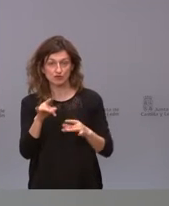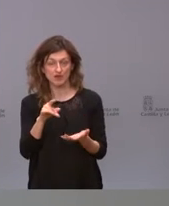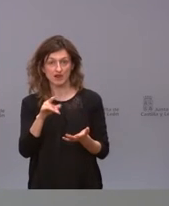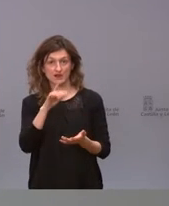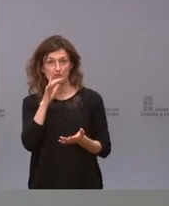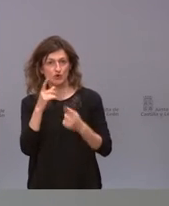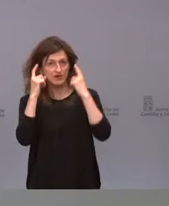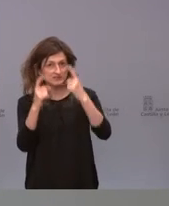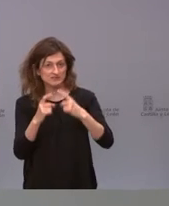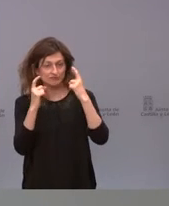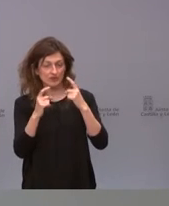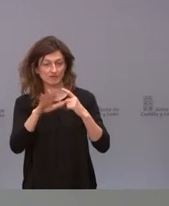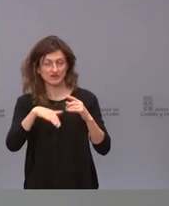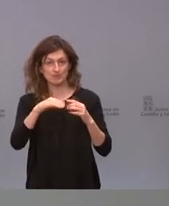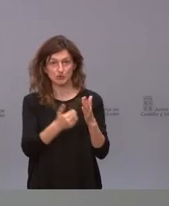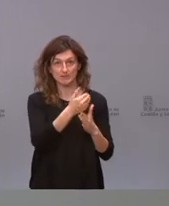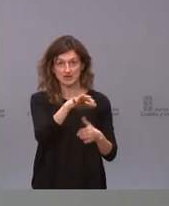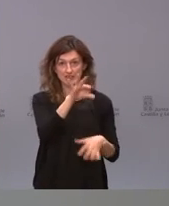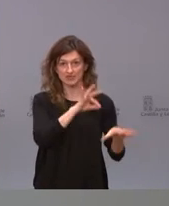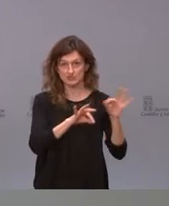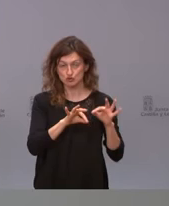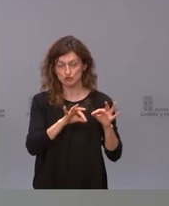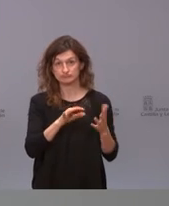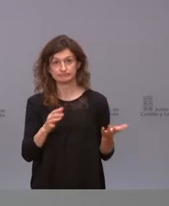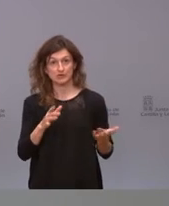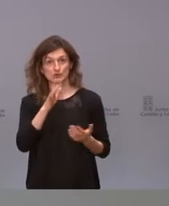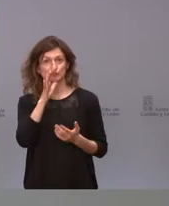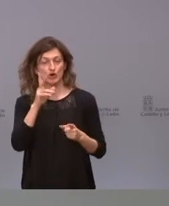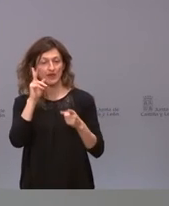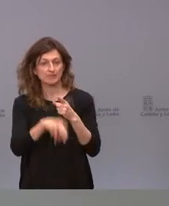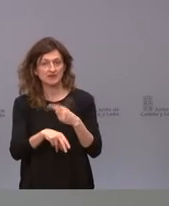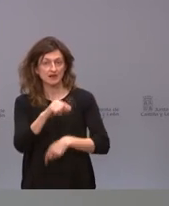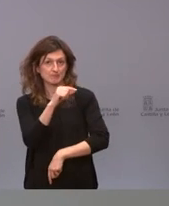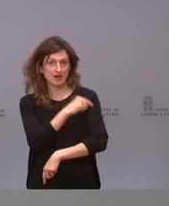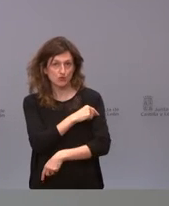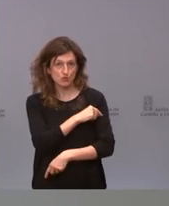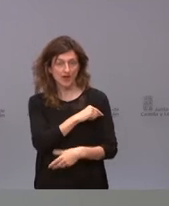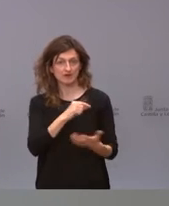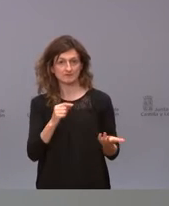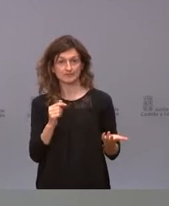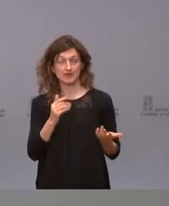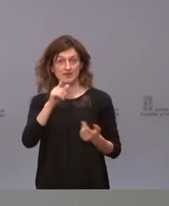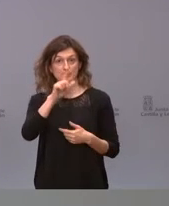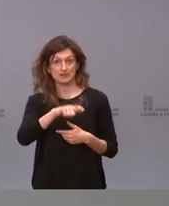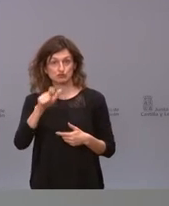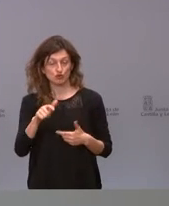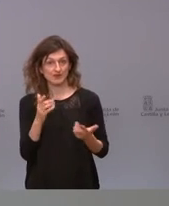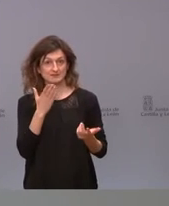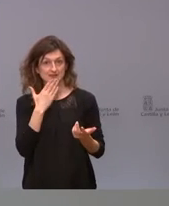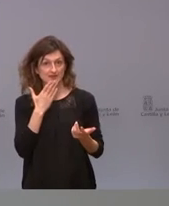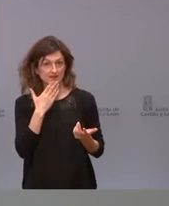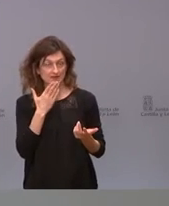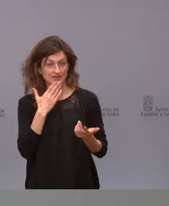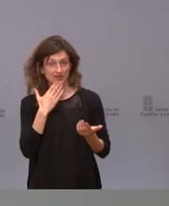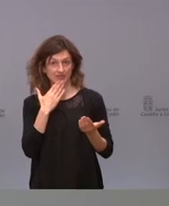la que tuvimos que tomar por la mañana y porque evitamos vacunar inocular esta vacuna a personas que ahora